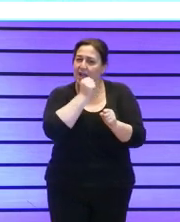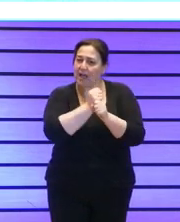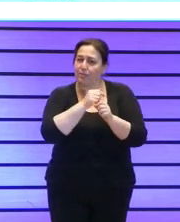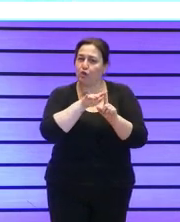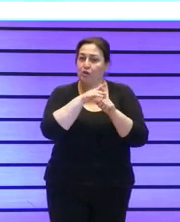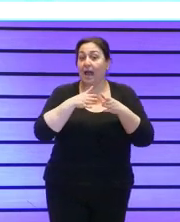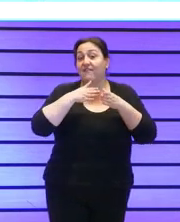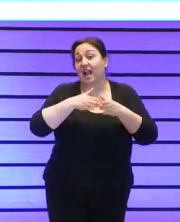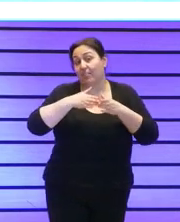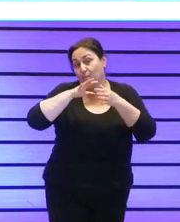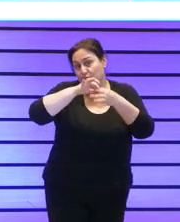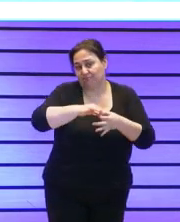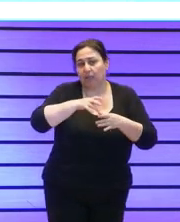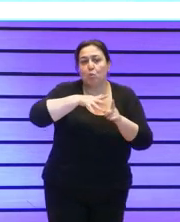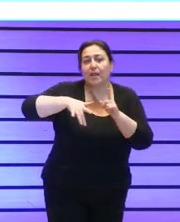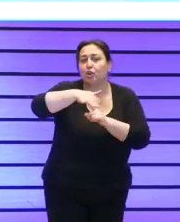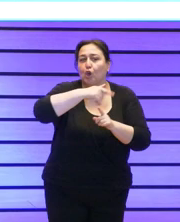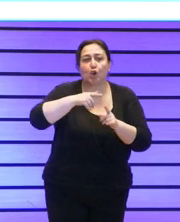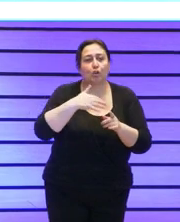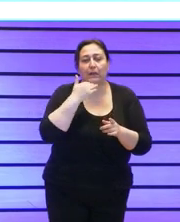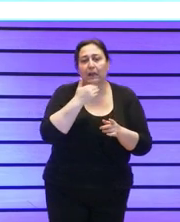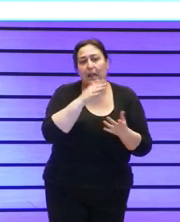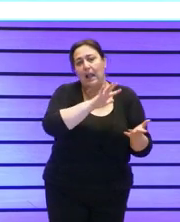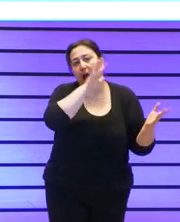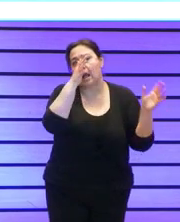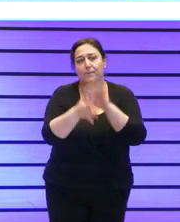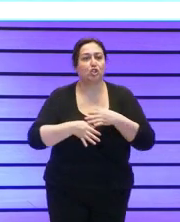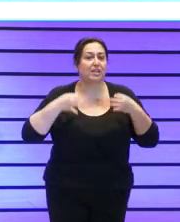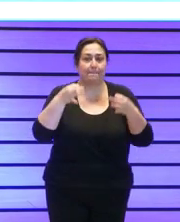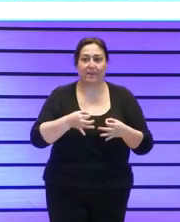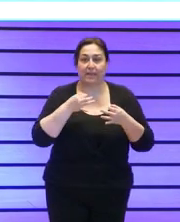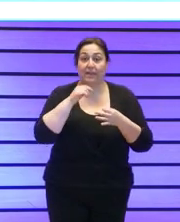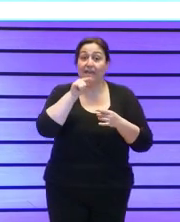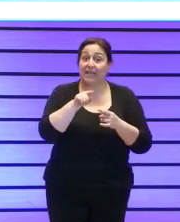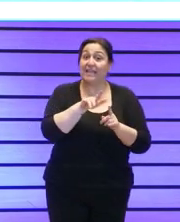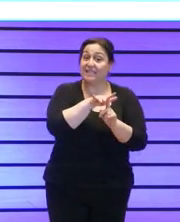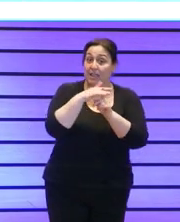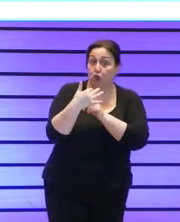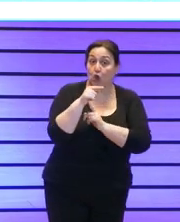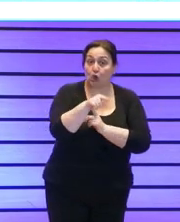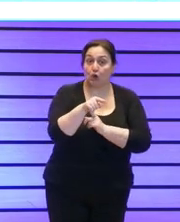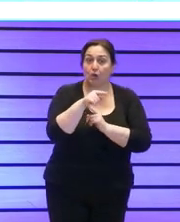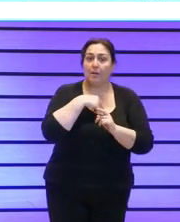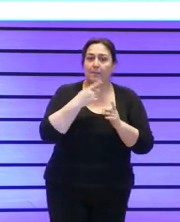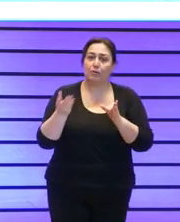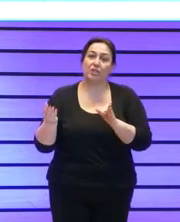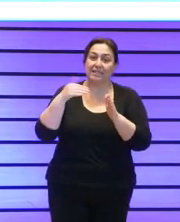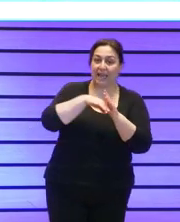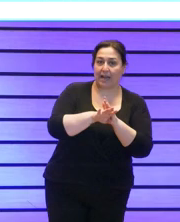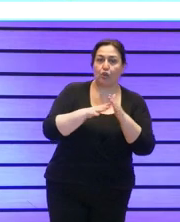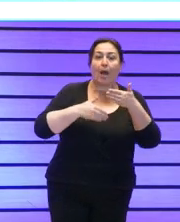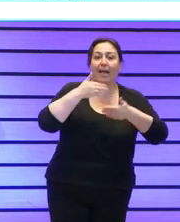cambio y que de ese entorno vayamos asimilando integrando avances científicos sociales